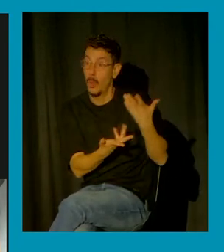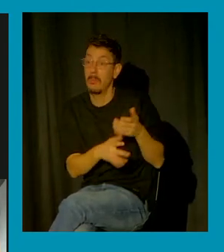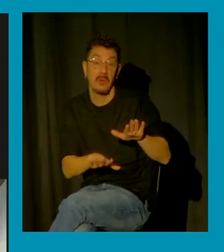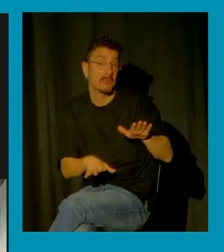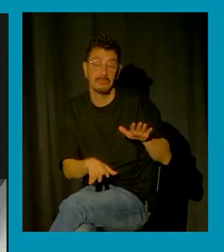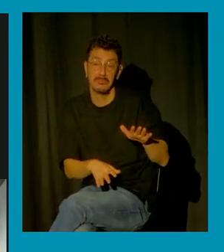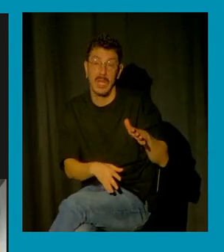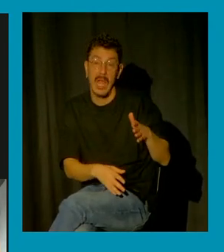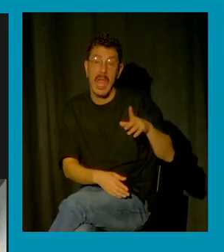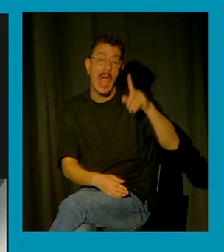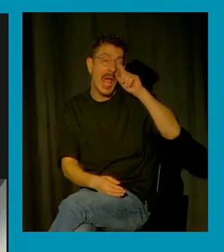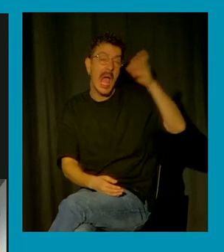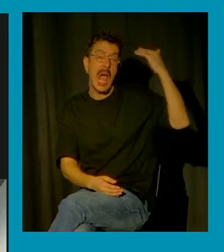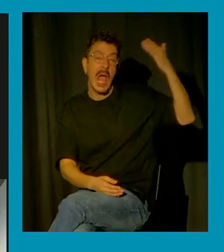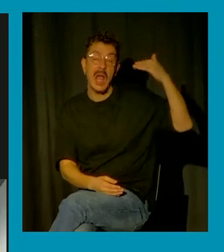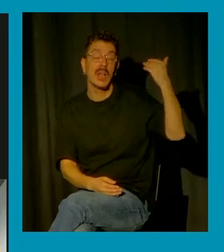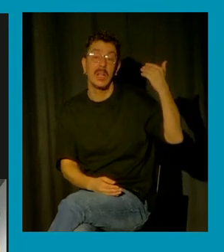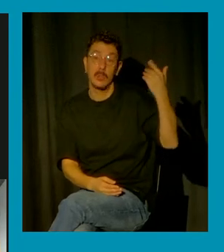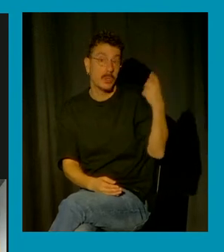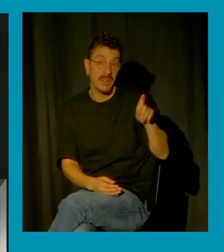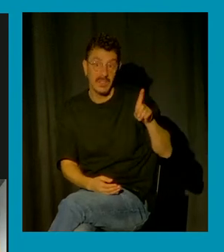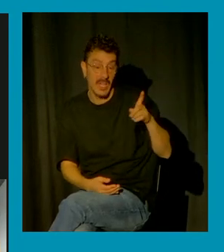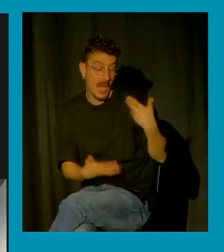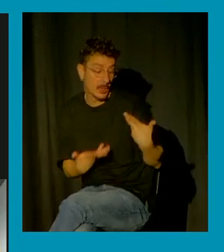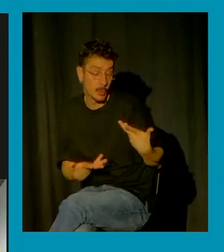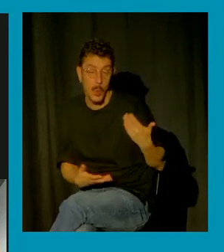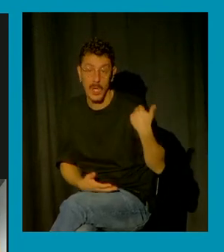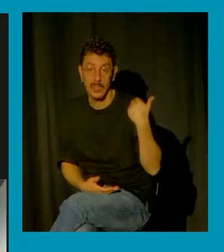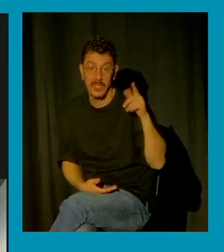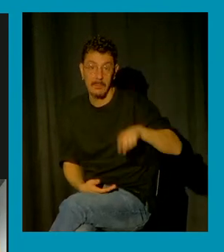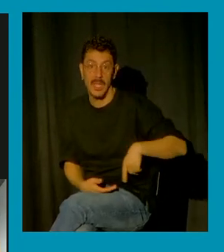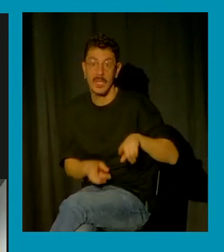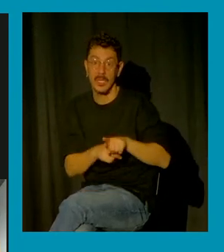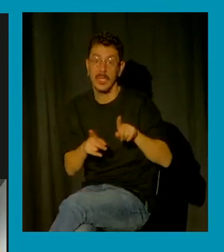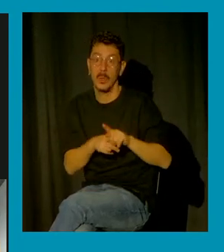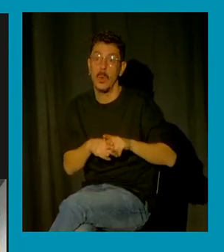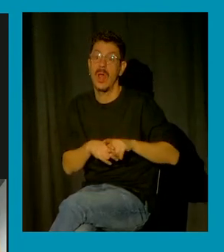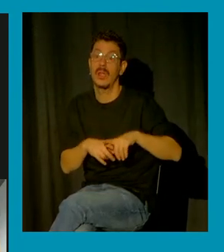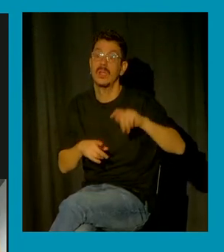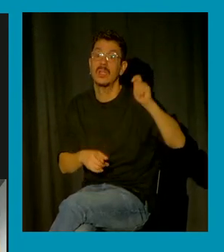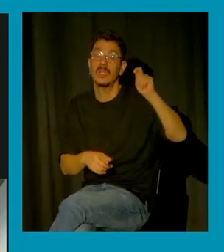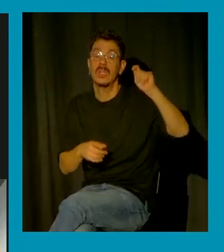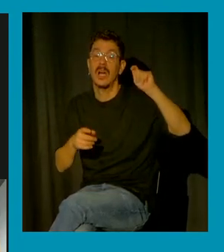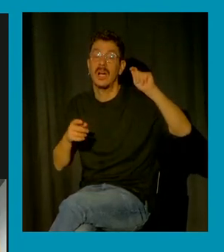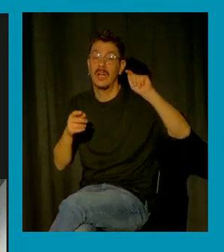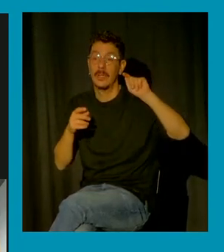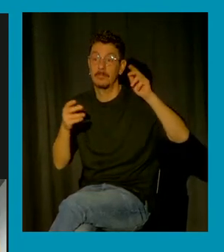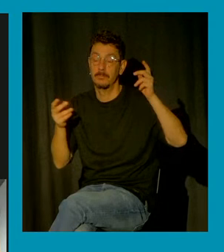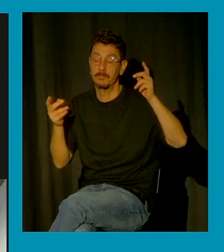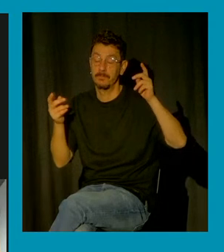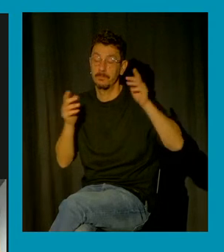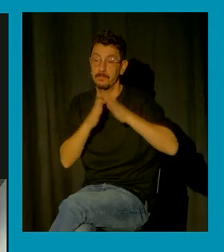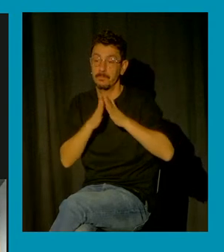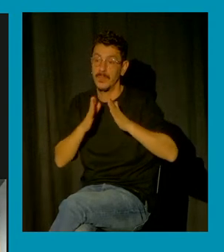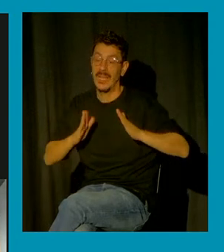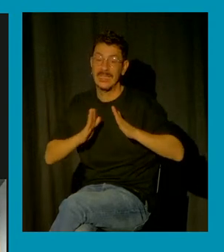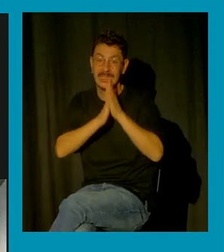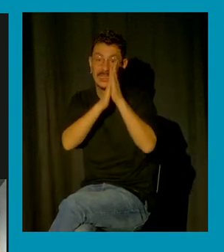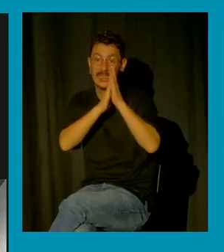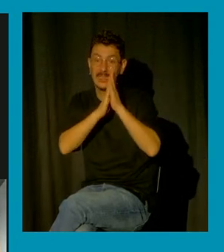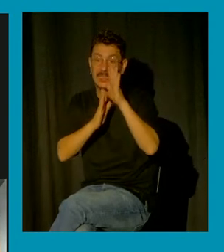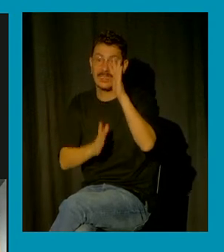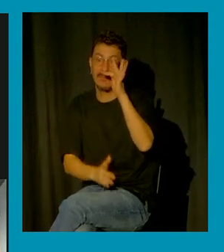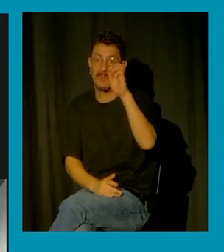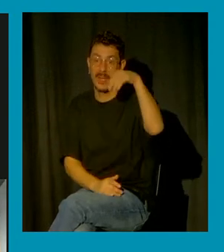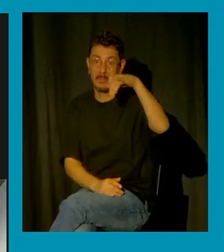podemos hablar de tantas otras compañeras en las que los medios de comunicación y el conjunto social en general ha construido un relato en el que se han contado todos los